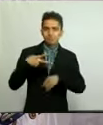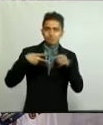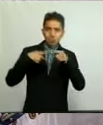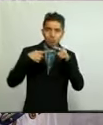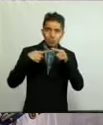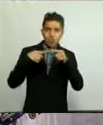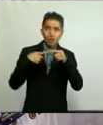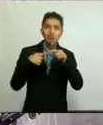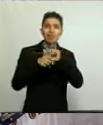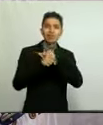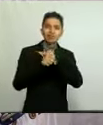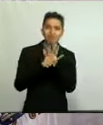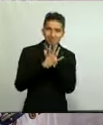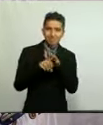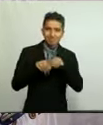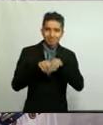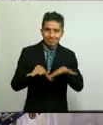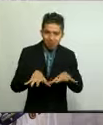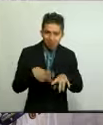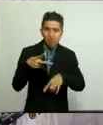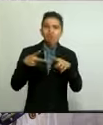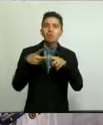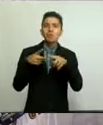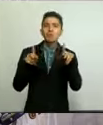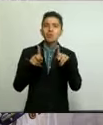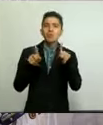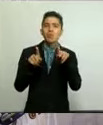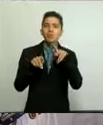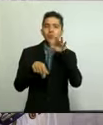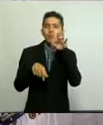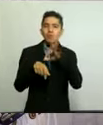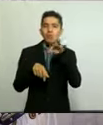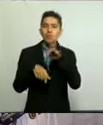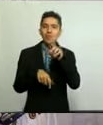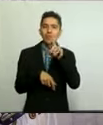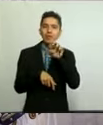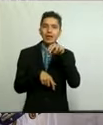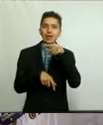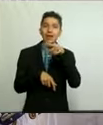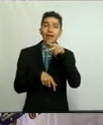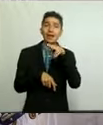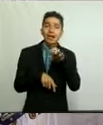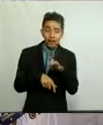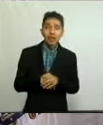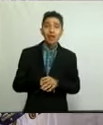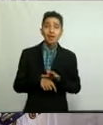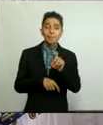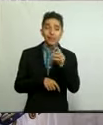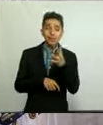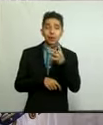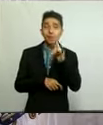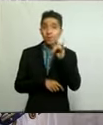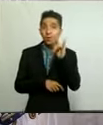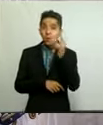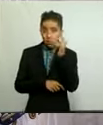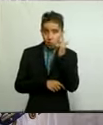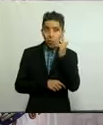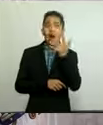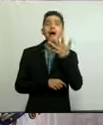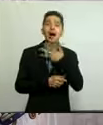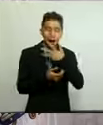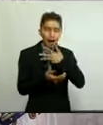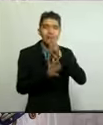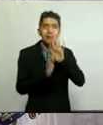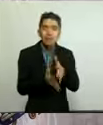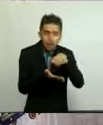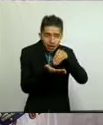y el dengue. Del dengue se habla poco, pero hasta el 24 de julio registramos en